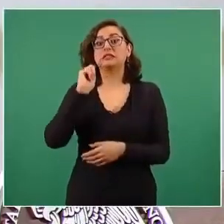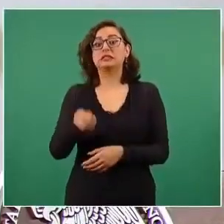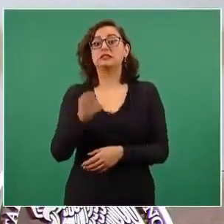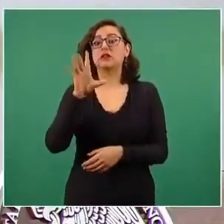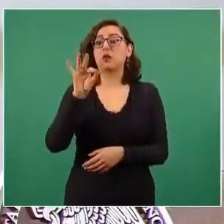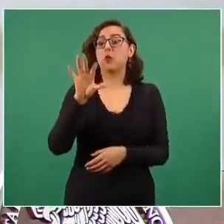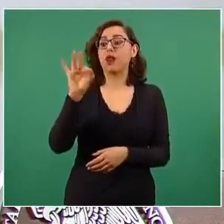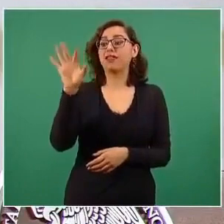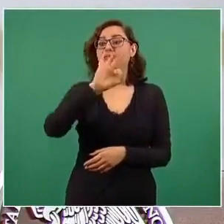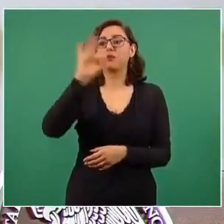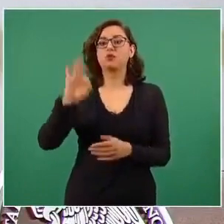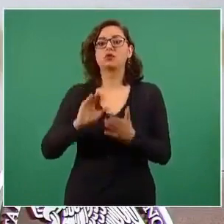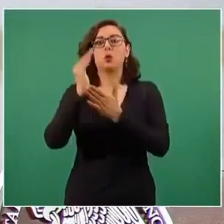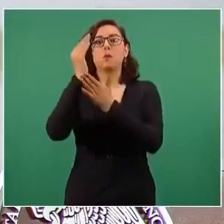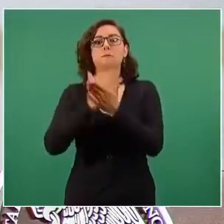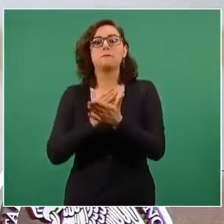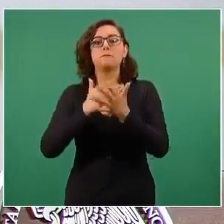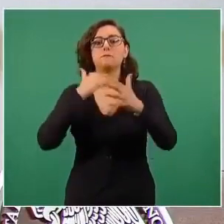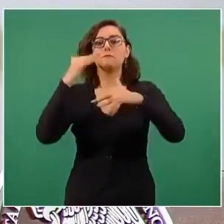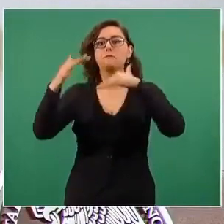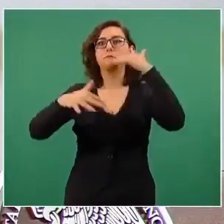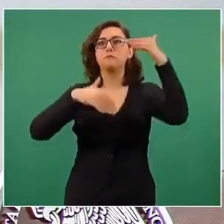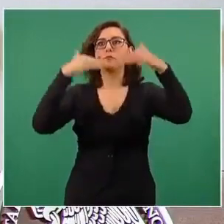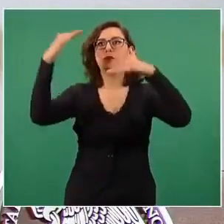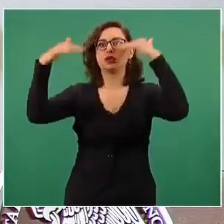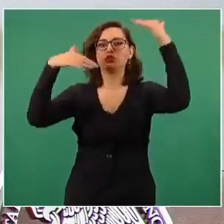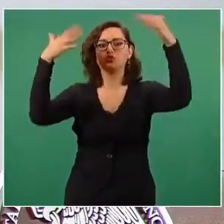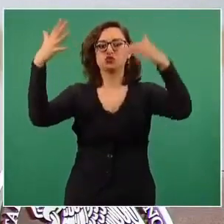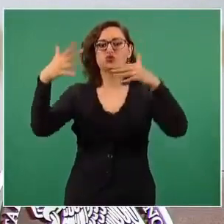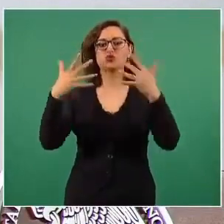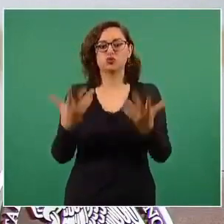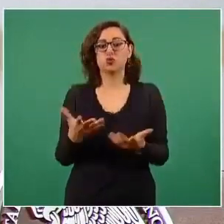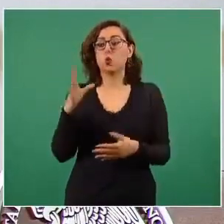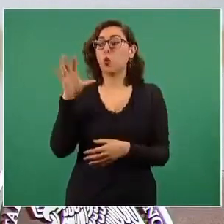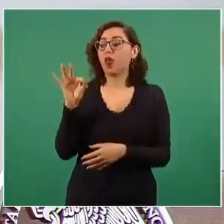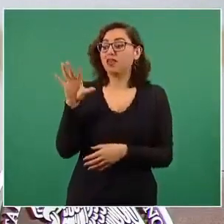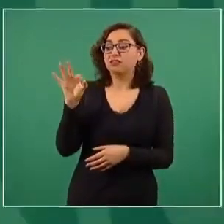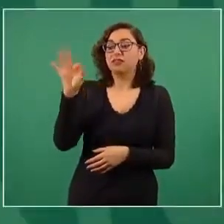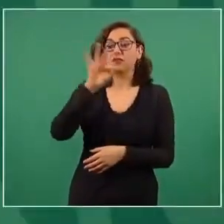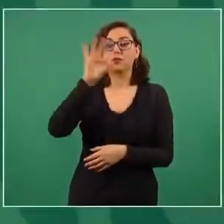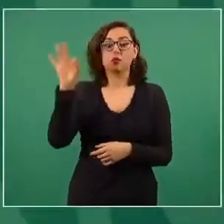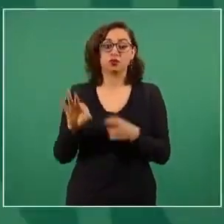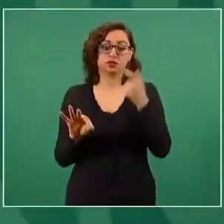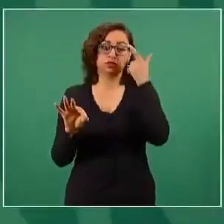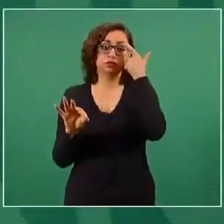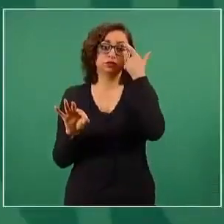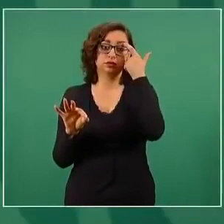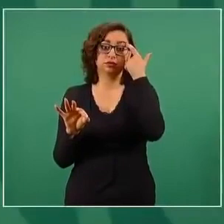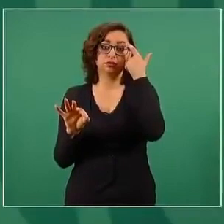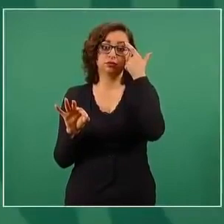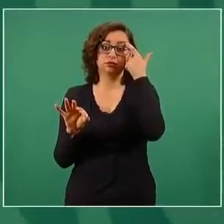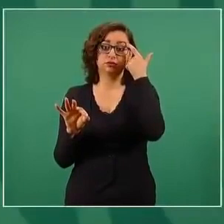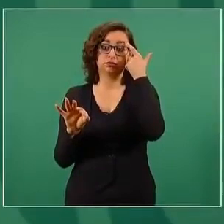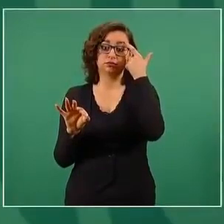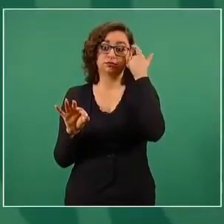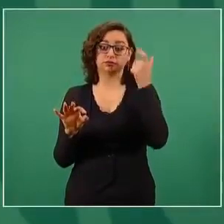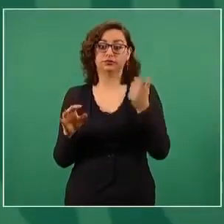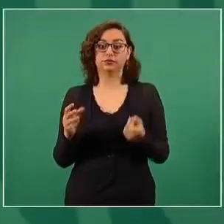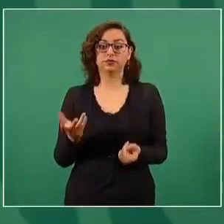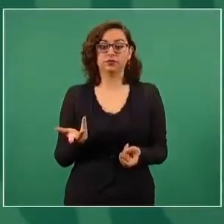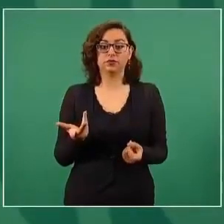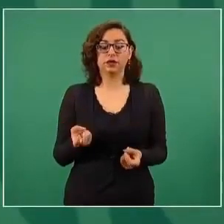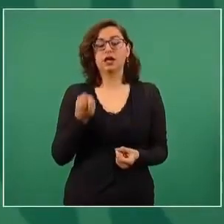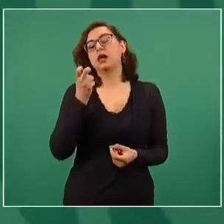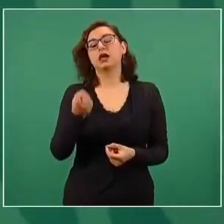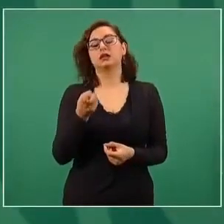producidas por la quema de combustibles fósiles, particularmente de petróleo. Y es prácticamente más que el compromiso